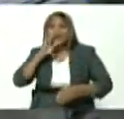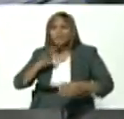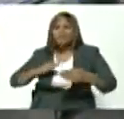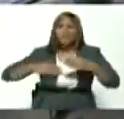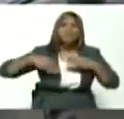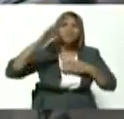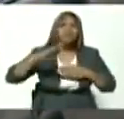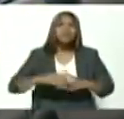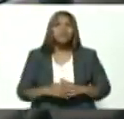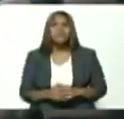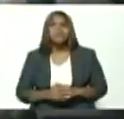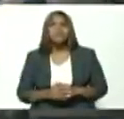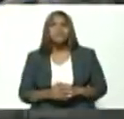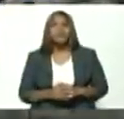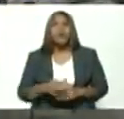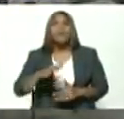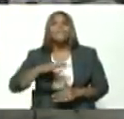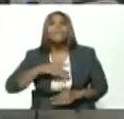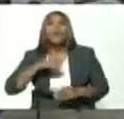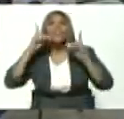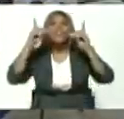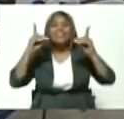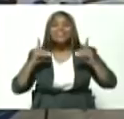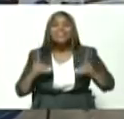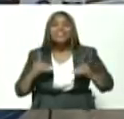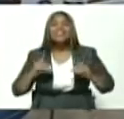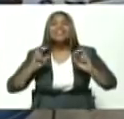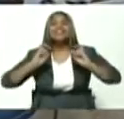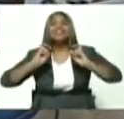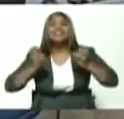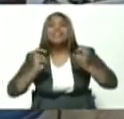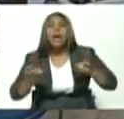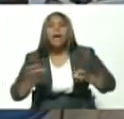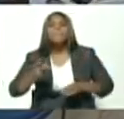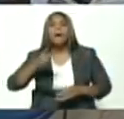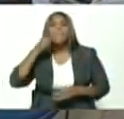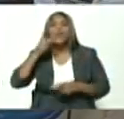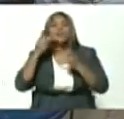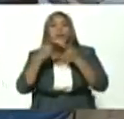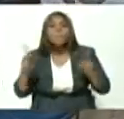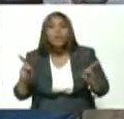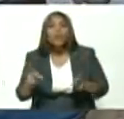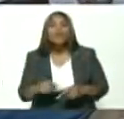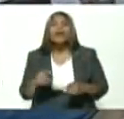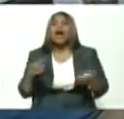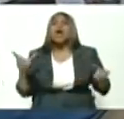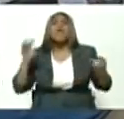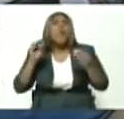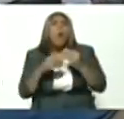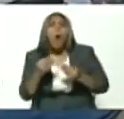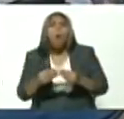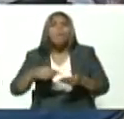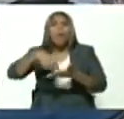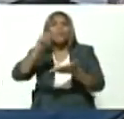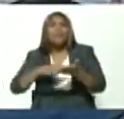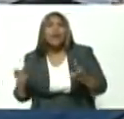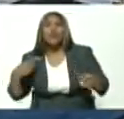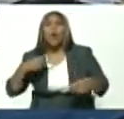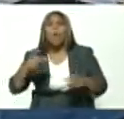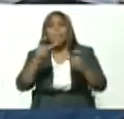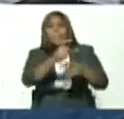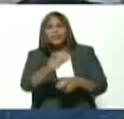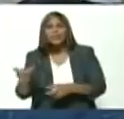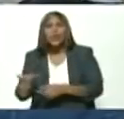más allá para tomar las decisiones de política pública en relación a contratación colectiva, seguridad social,